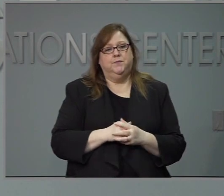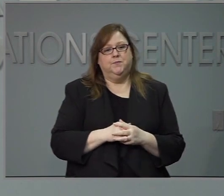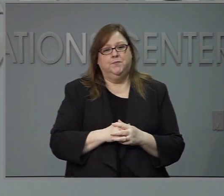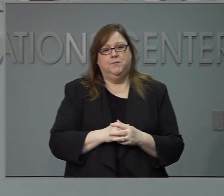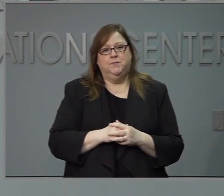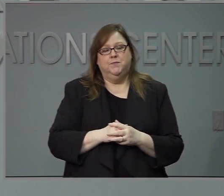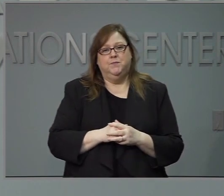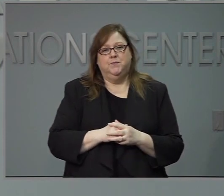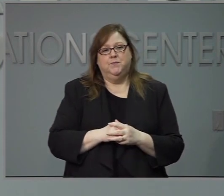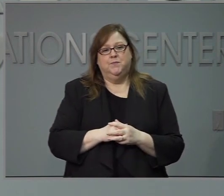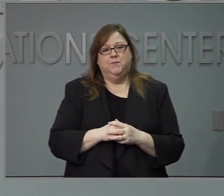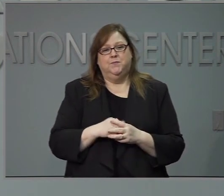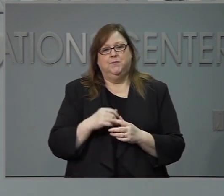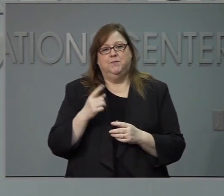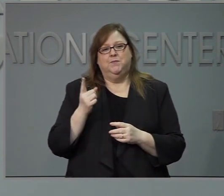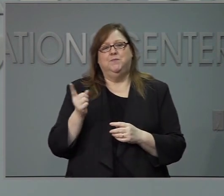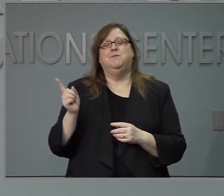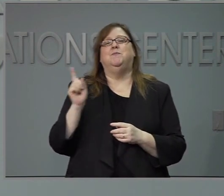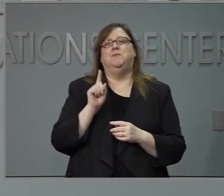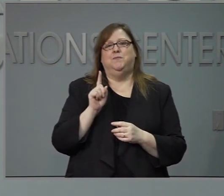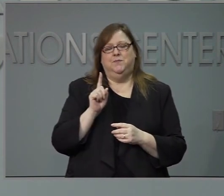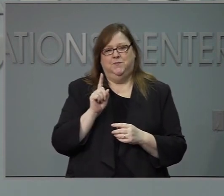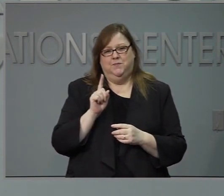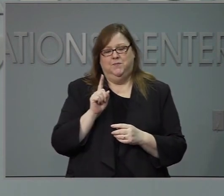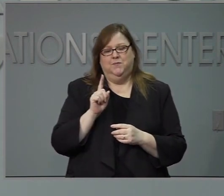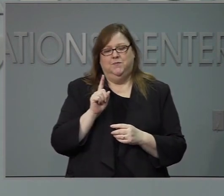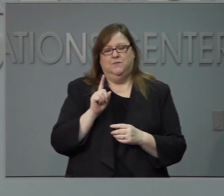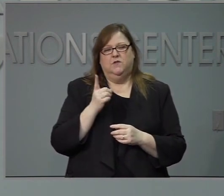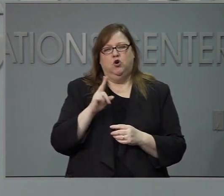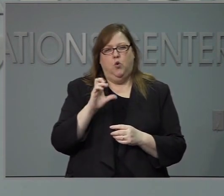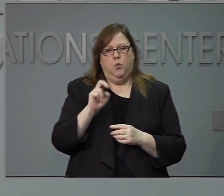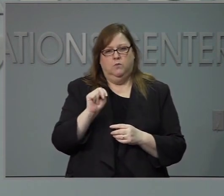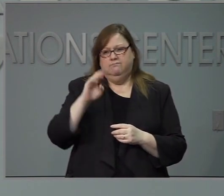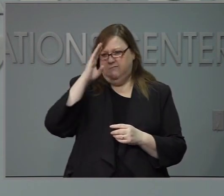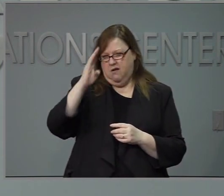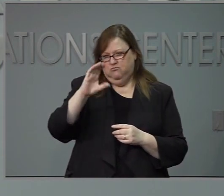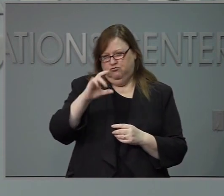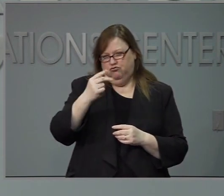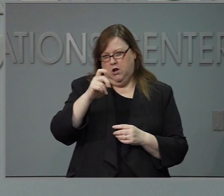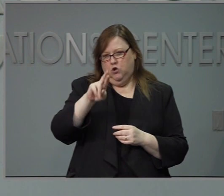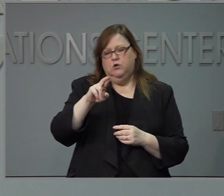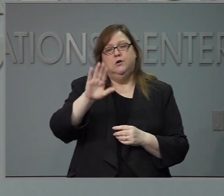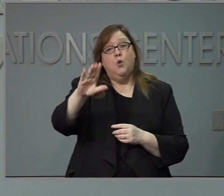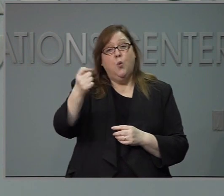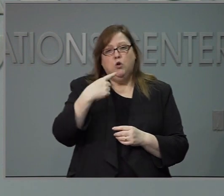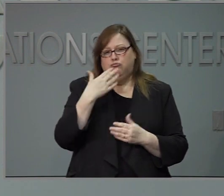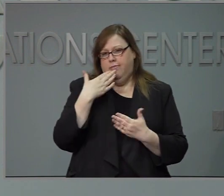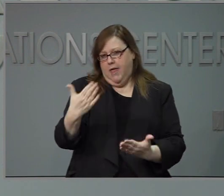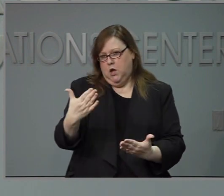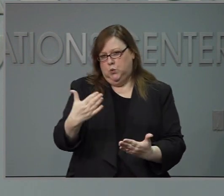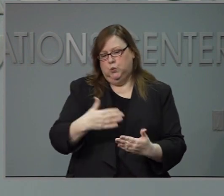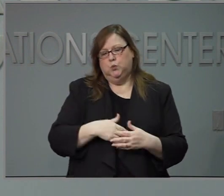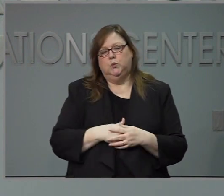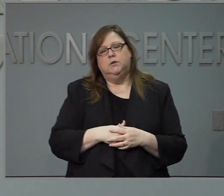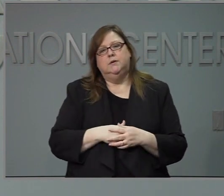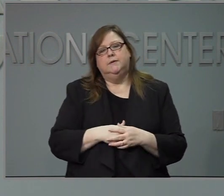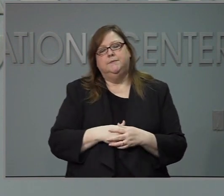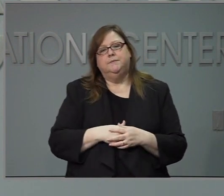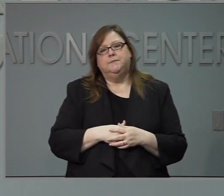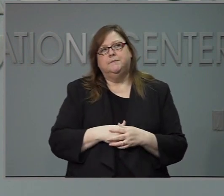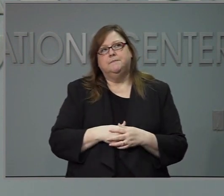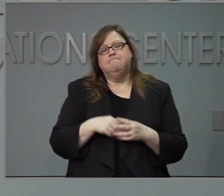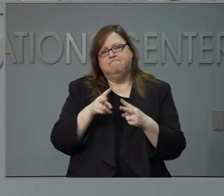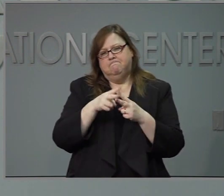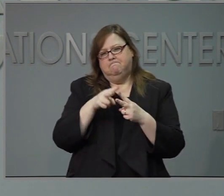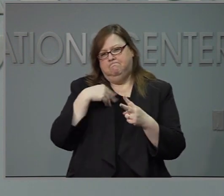de De haitse entro, gracias por la pregunta y un par de cosas primero, como tú sabes, las escuelas de se